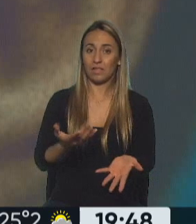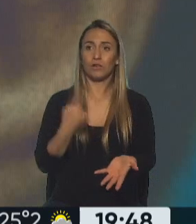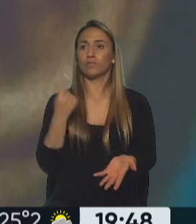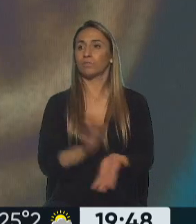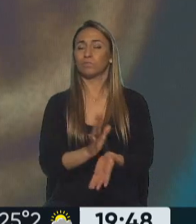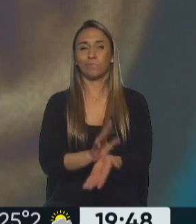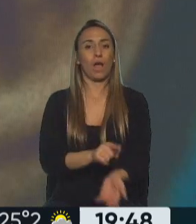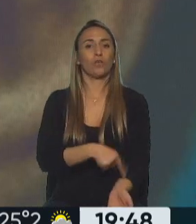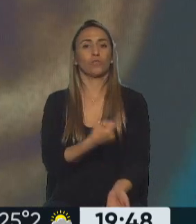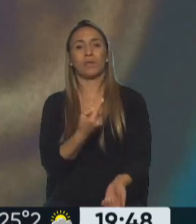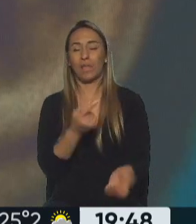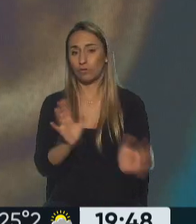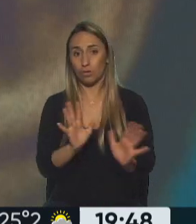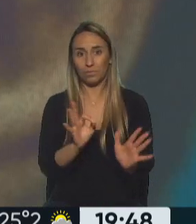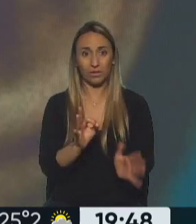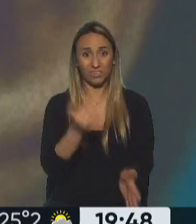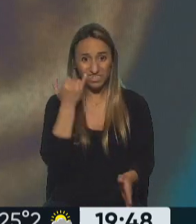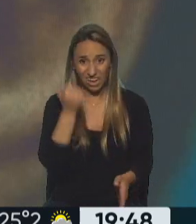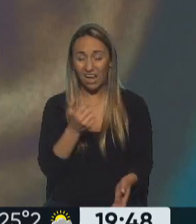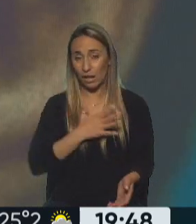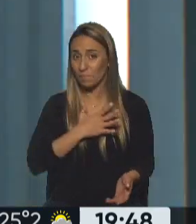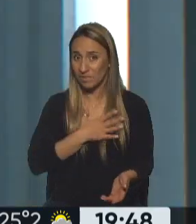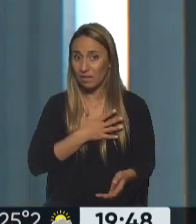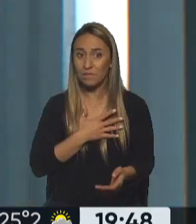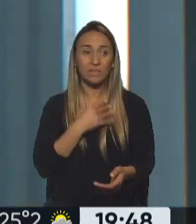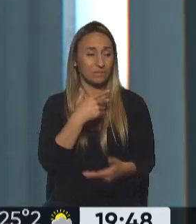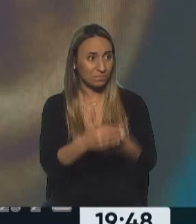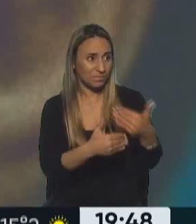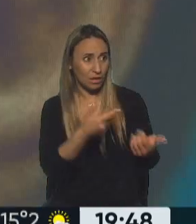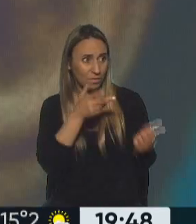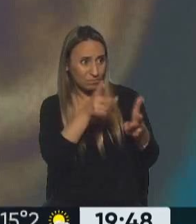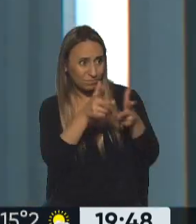tipo de mensajes negacionistas en Argentina, ¿no? Pero lamentablemente, cada vez que puede lo reiterar. Deseo que no.